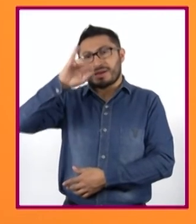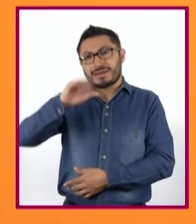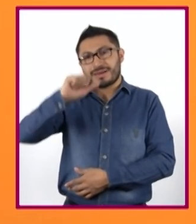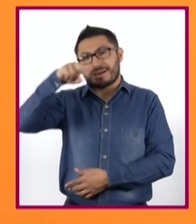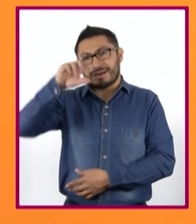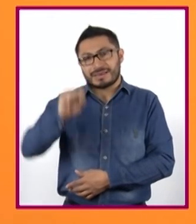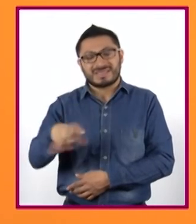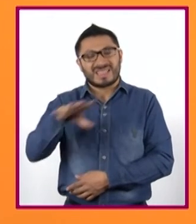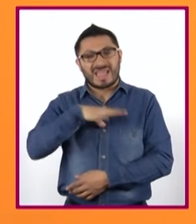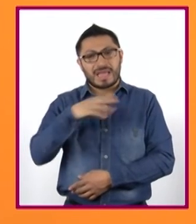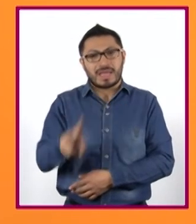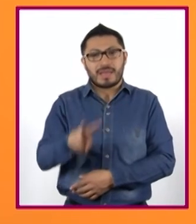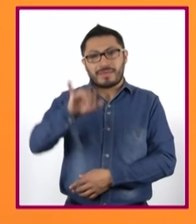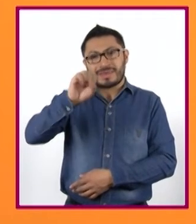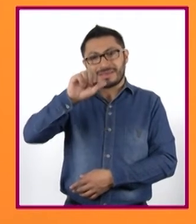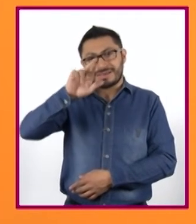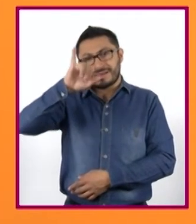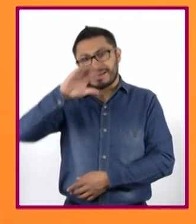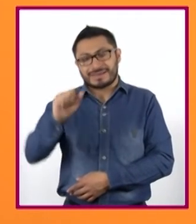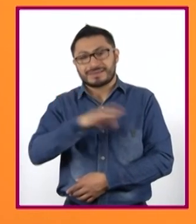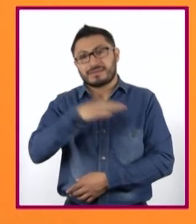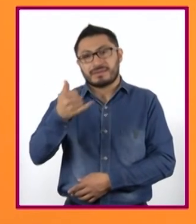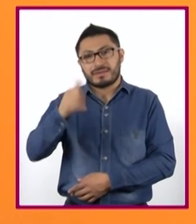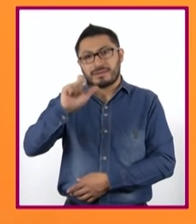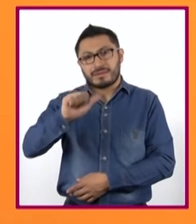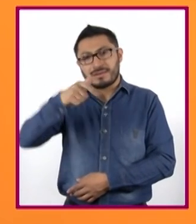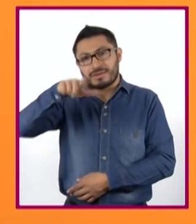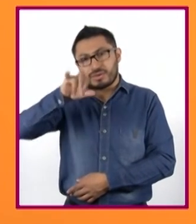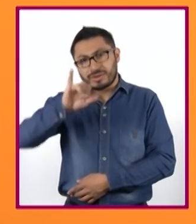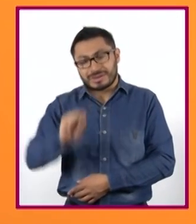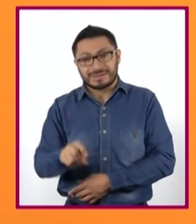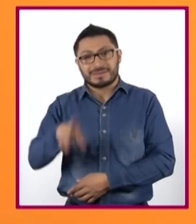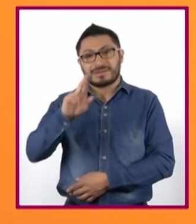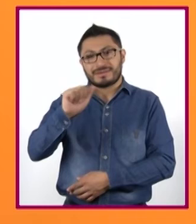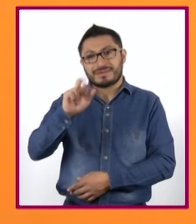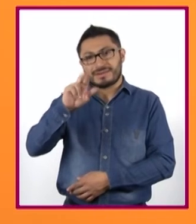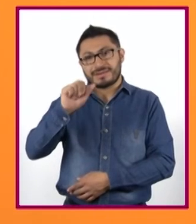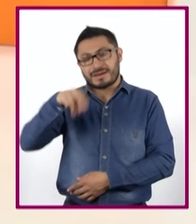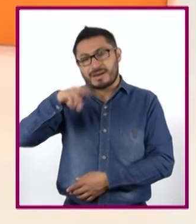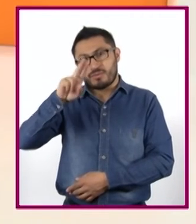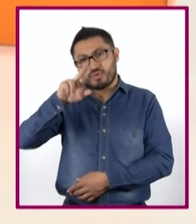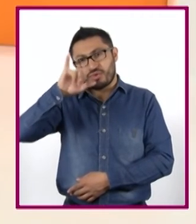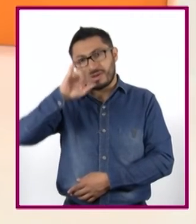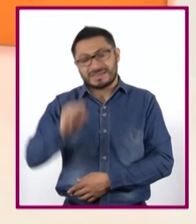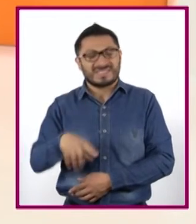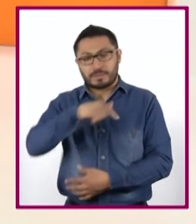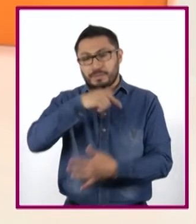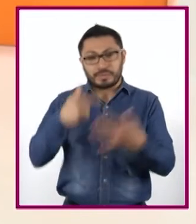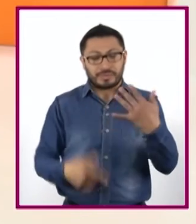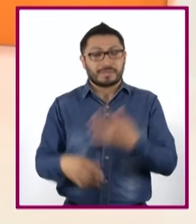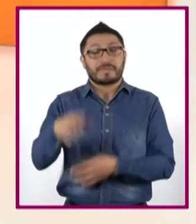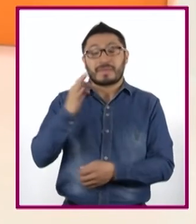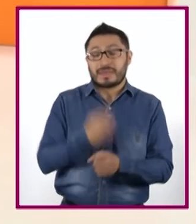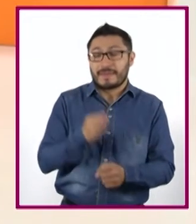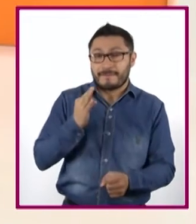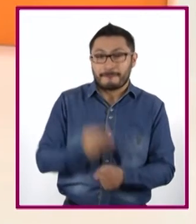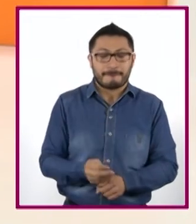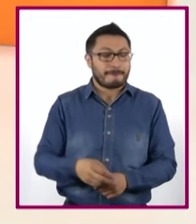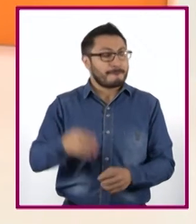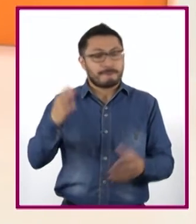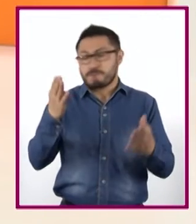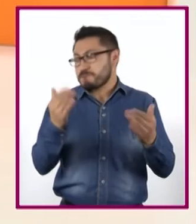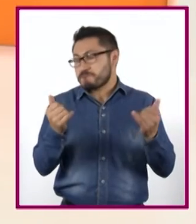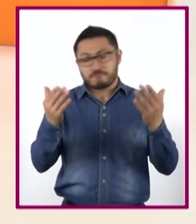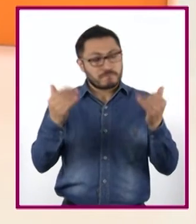los bisáricas, yaquis, rarámuris, entre otros. Hasta el momento no hemos